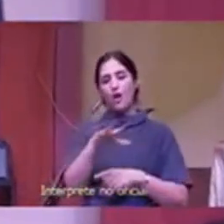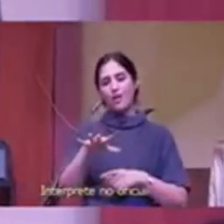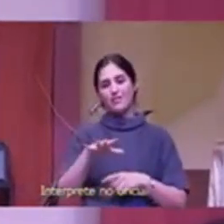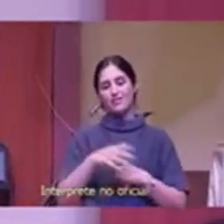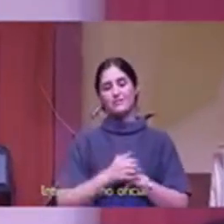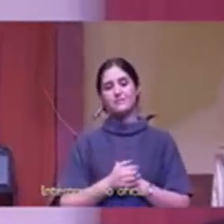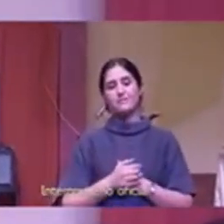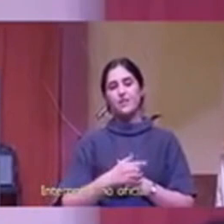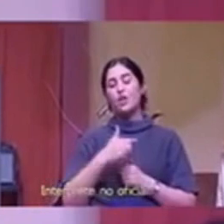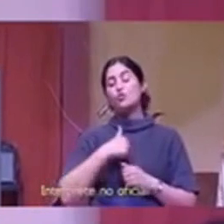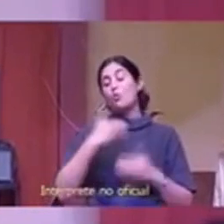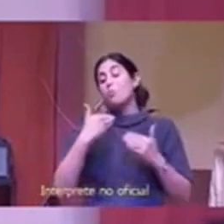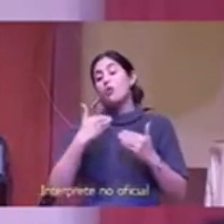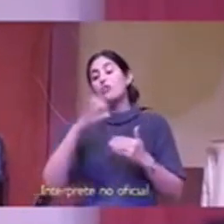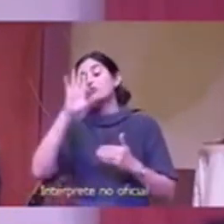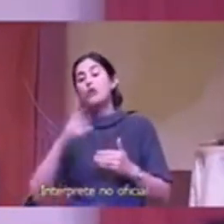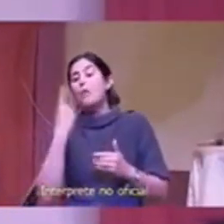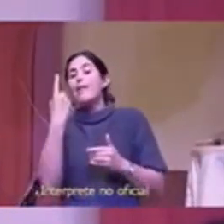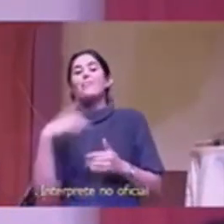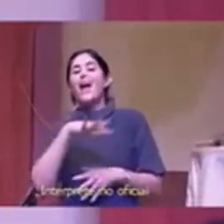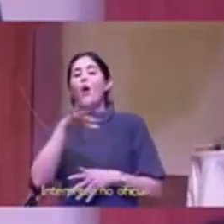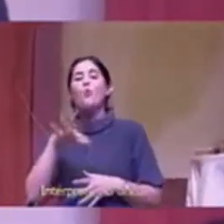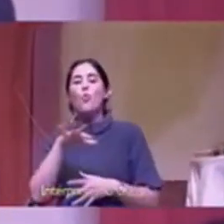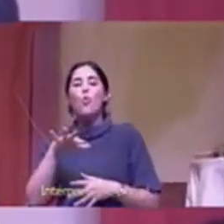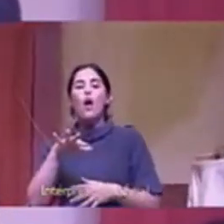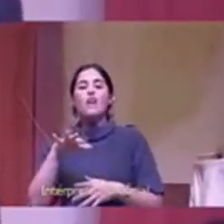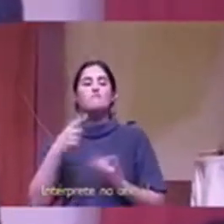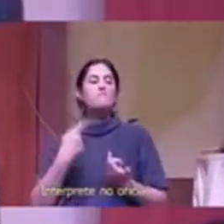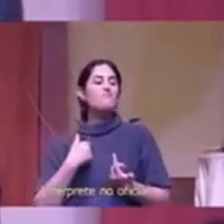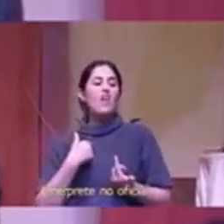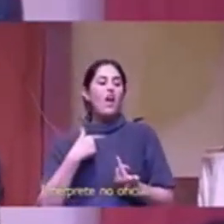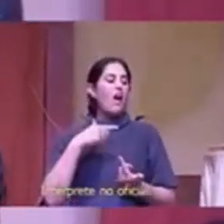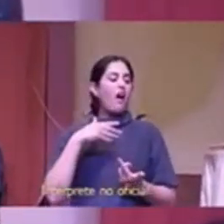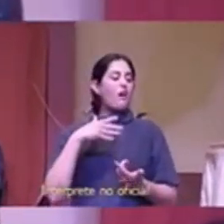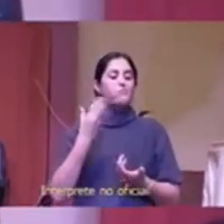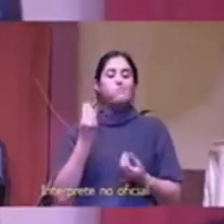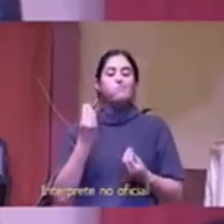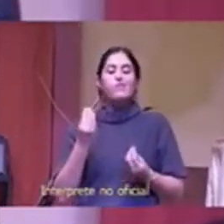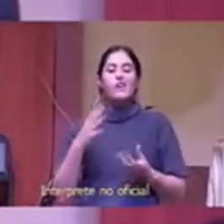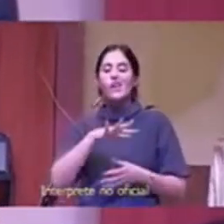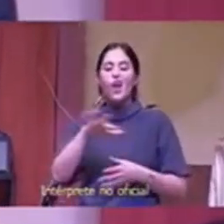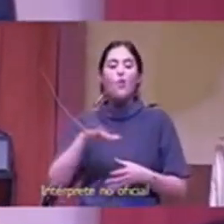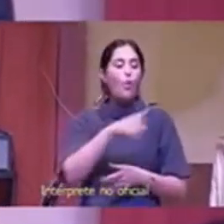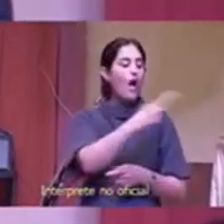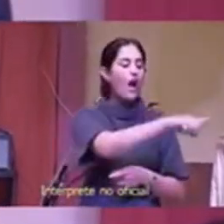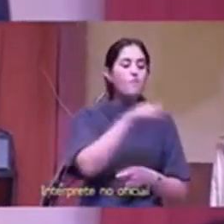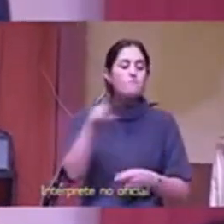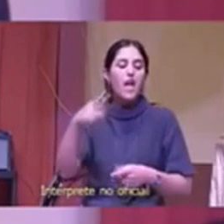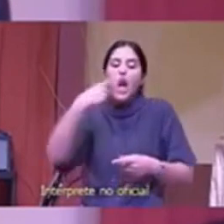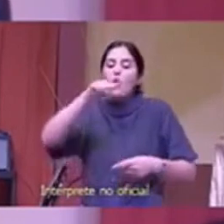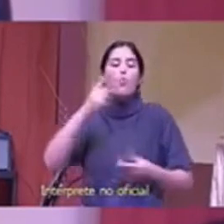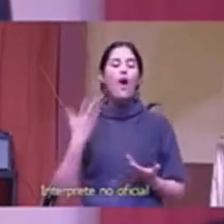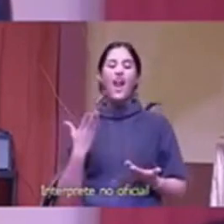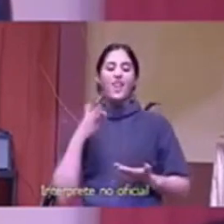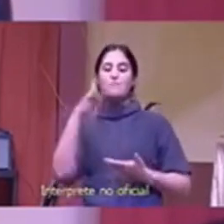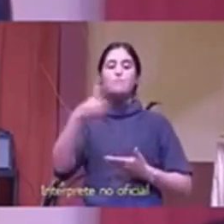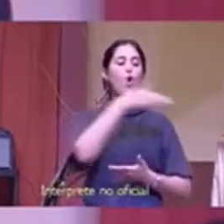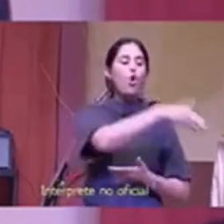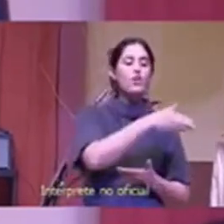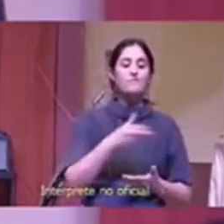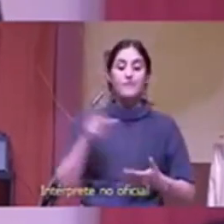y prefiero hacerlo en una tierra de oscuridad que en una tierra